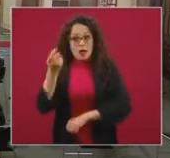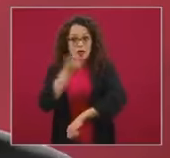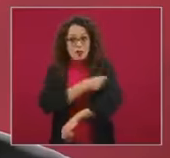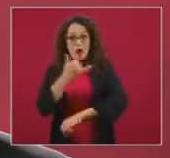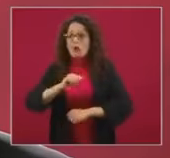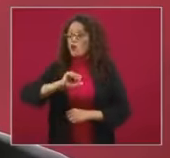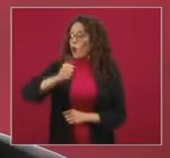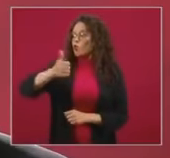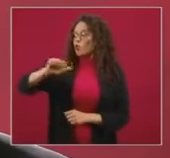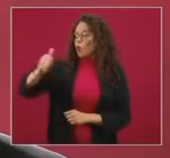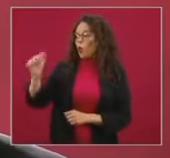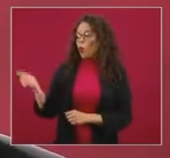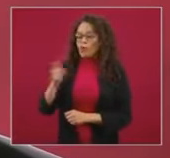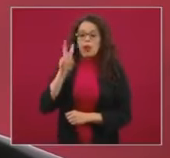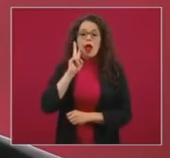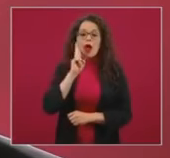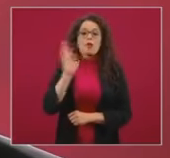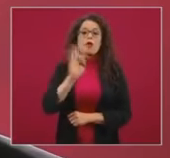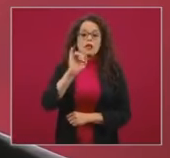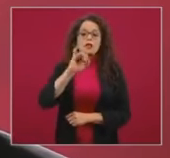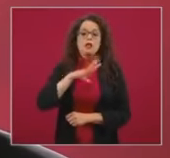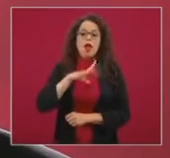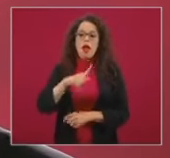vacunas que pudieran estar disponibles.